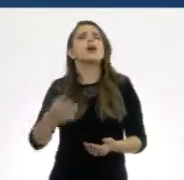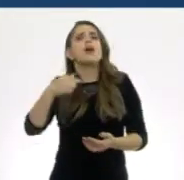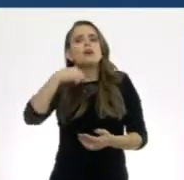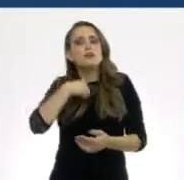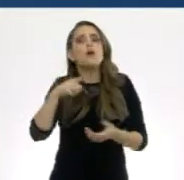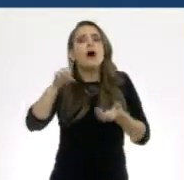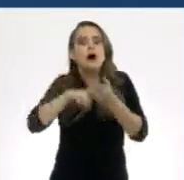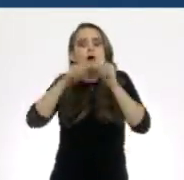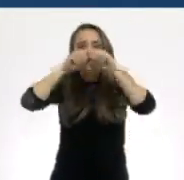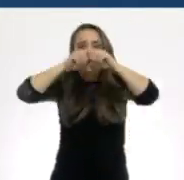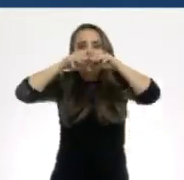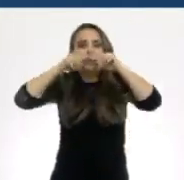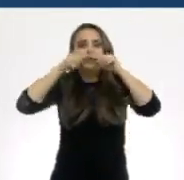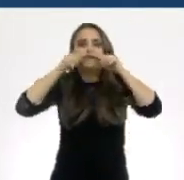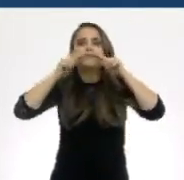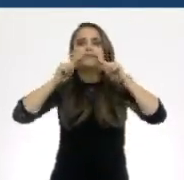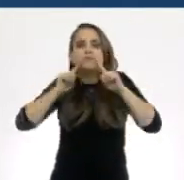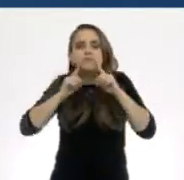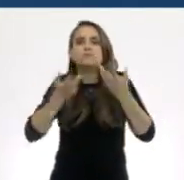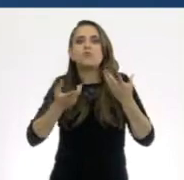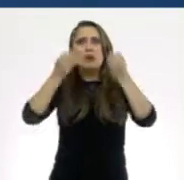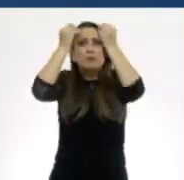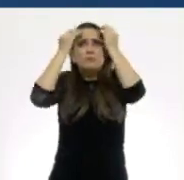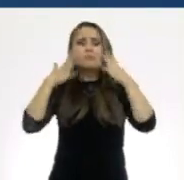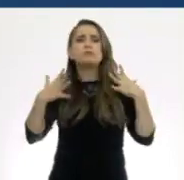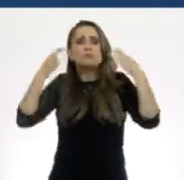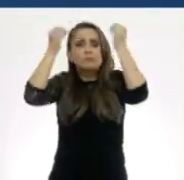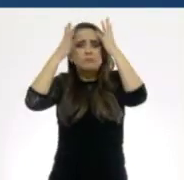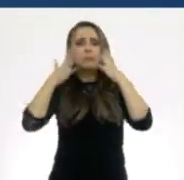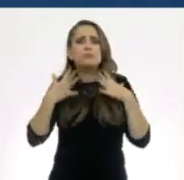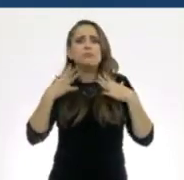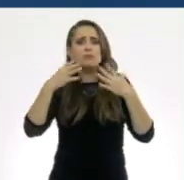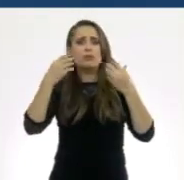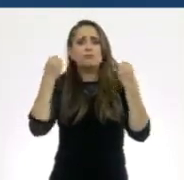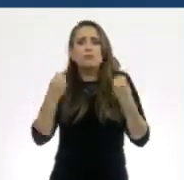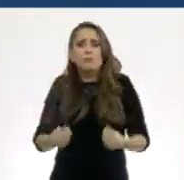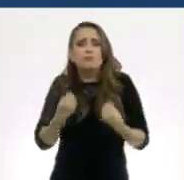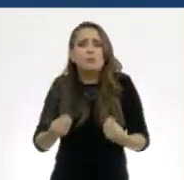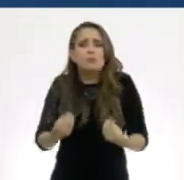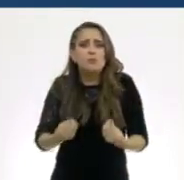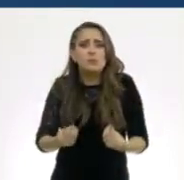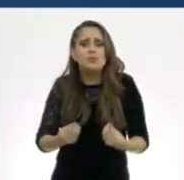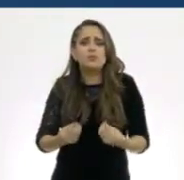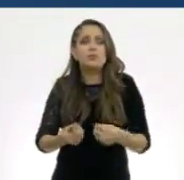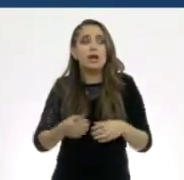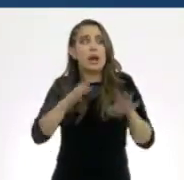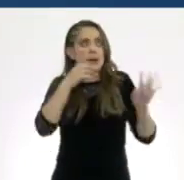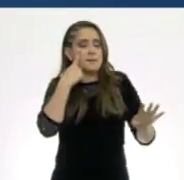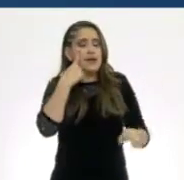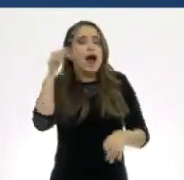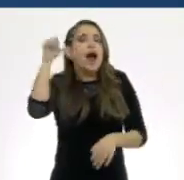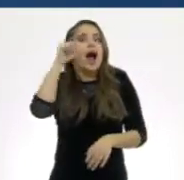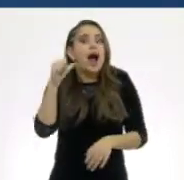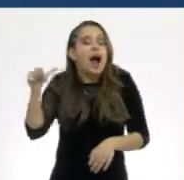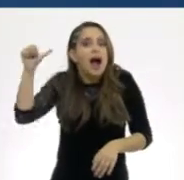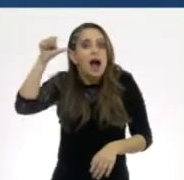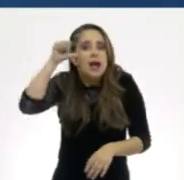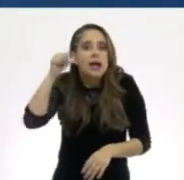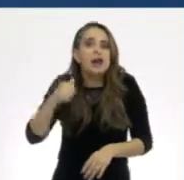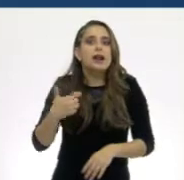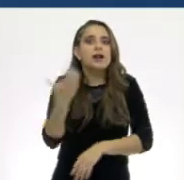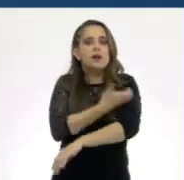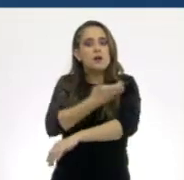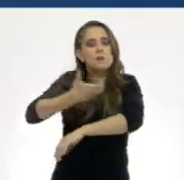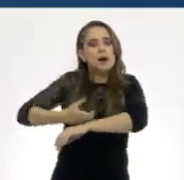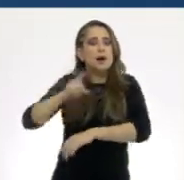saliendo bigote y sudo mucho, maestra. Lo peor de todo es que ayer recordé a mi compañerita